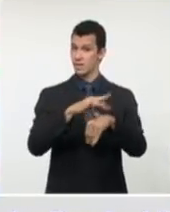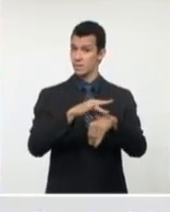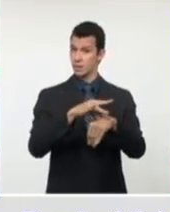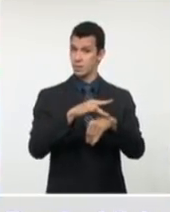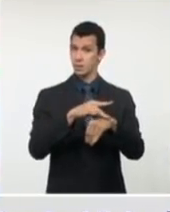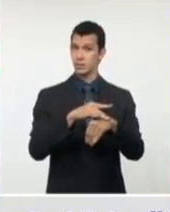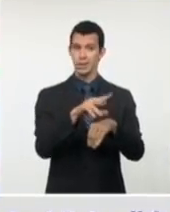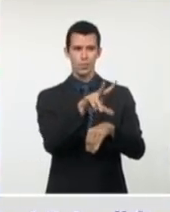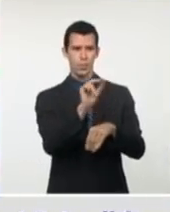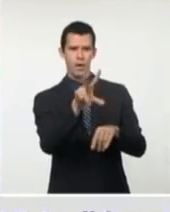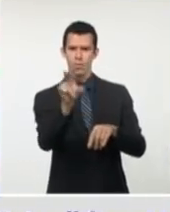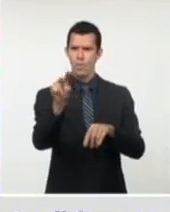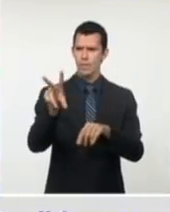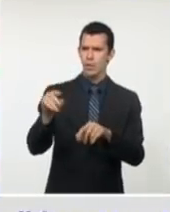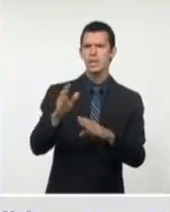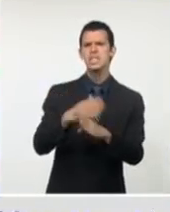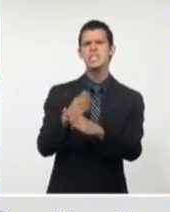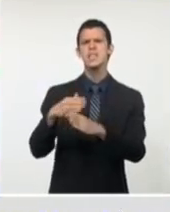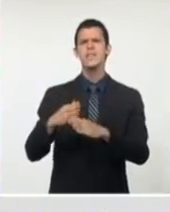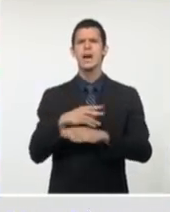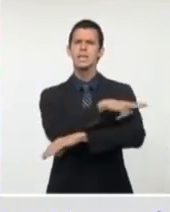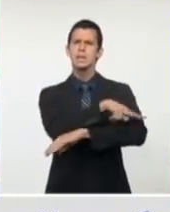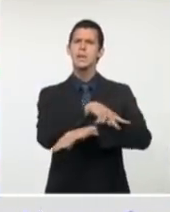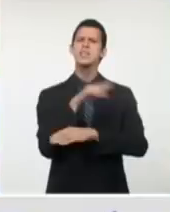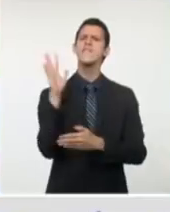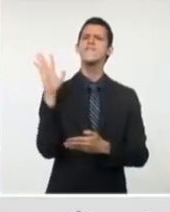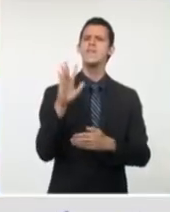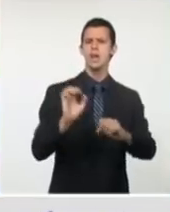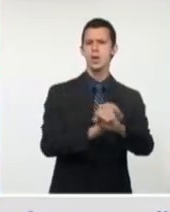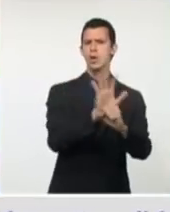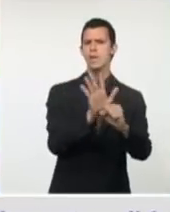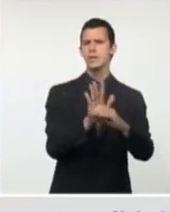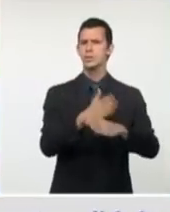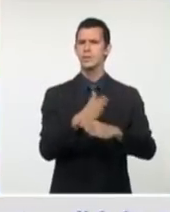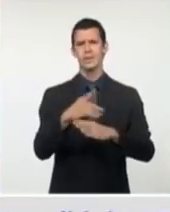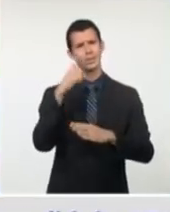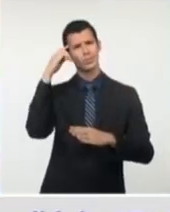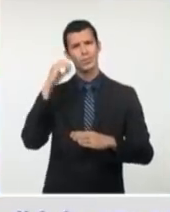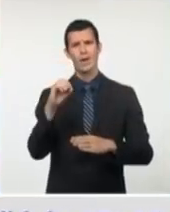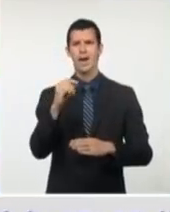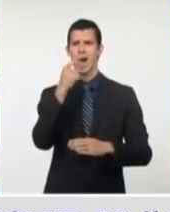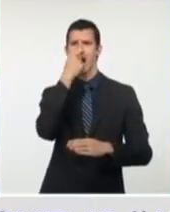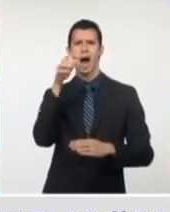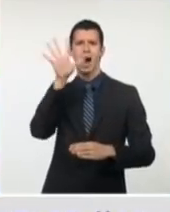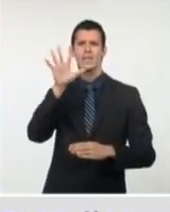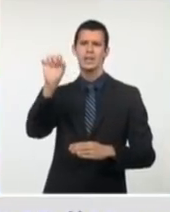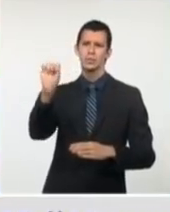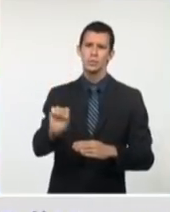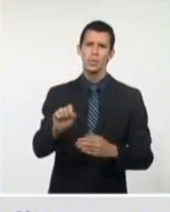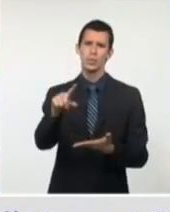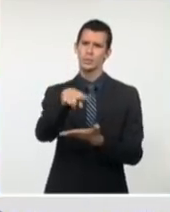se han ido identificando en nuestro paraíso, la sudafricana, la de Gran Bretaña, la de California,